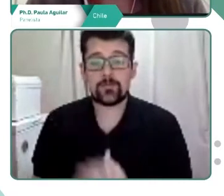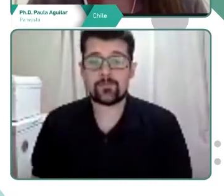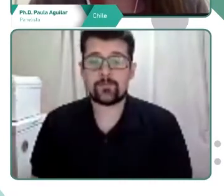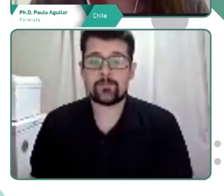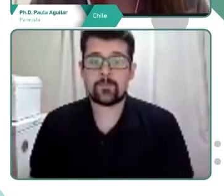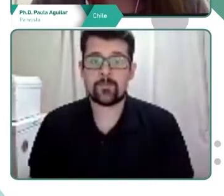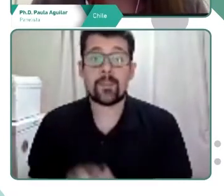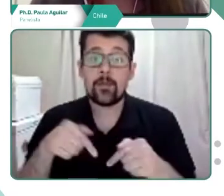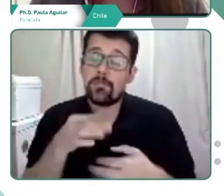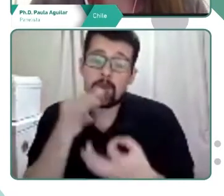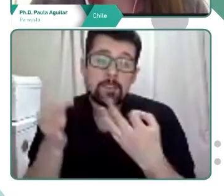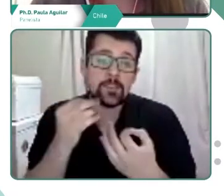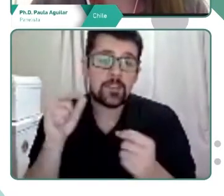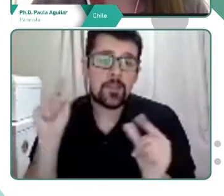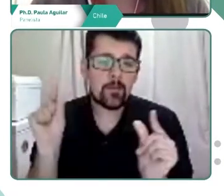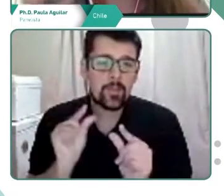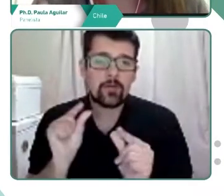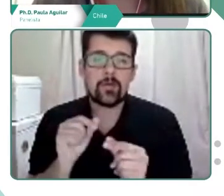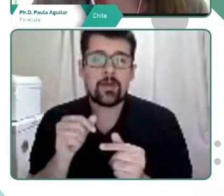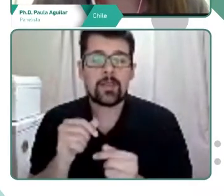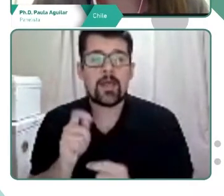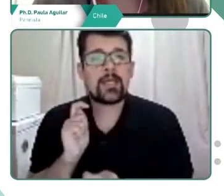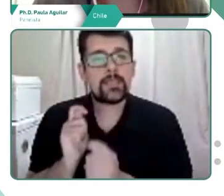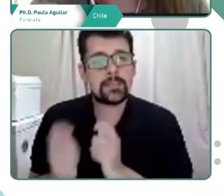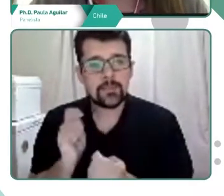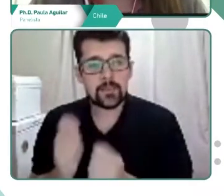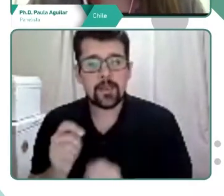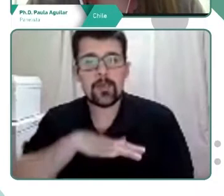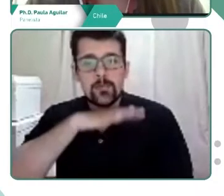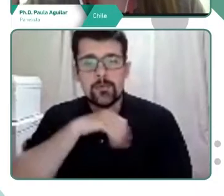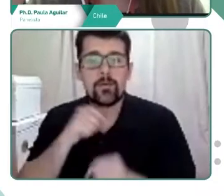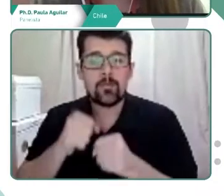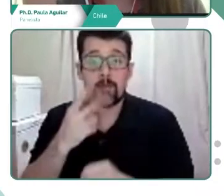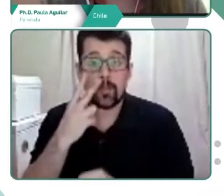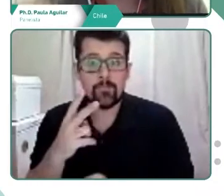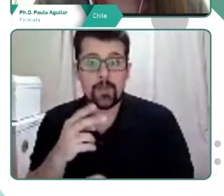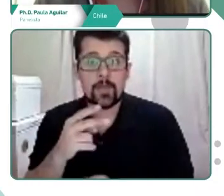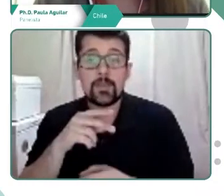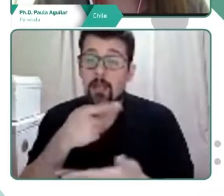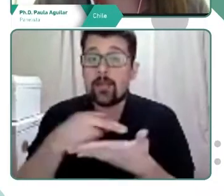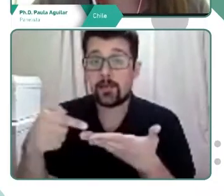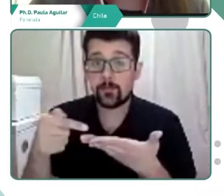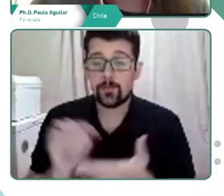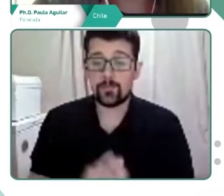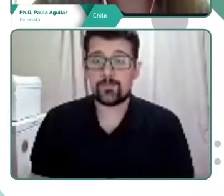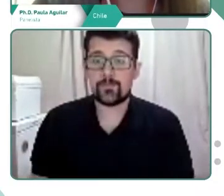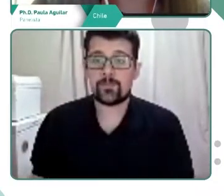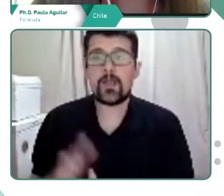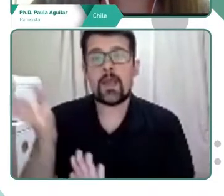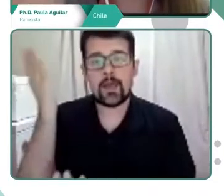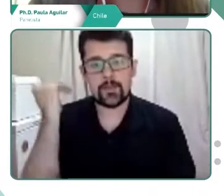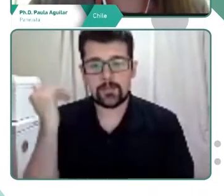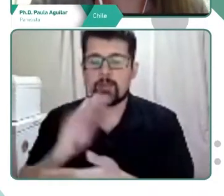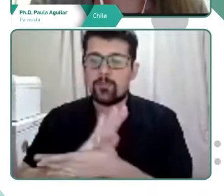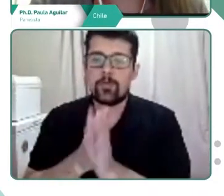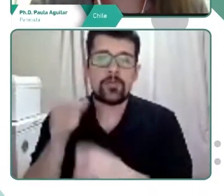les voy a mencionar brevemente esta estrategia que utilizamos para rescatar a través de la escritura. Antes, previamente, todos